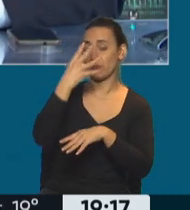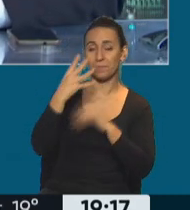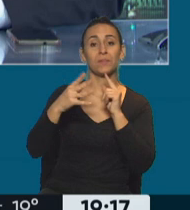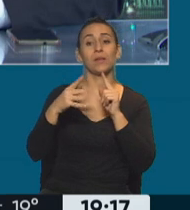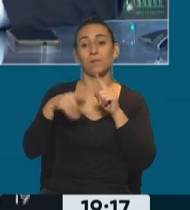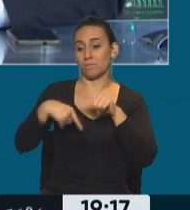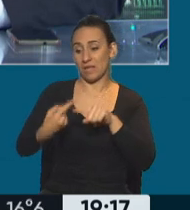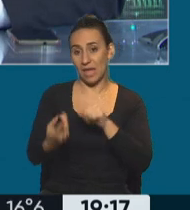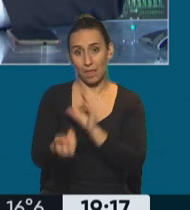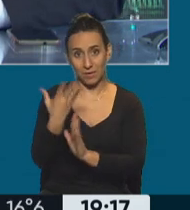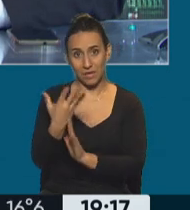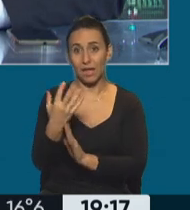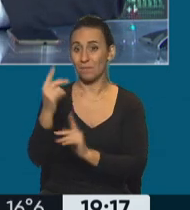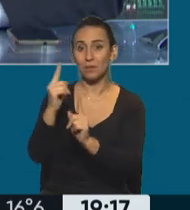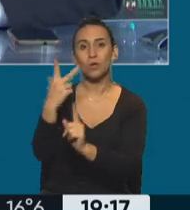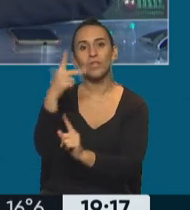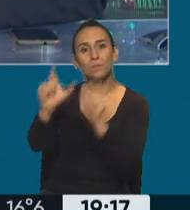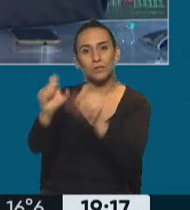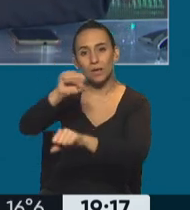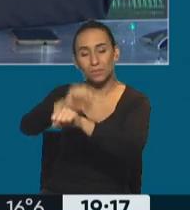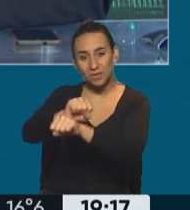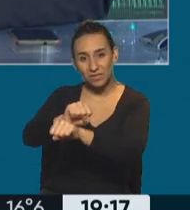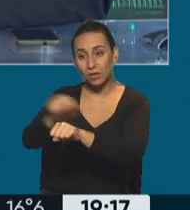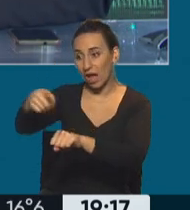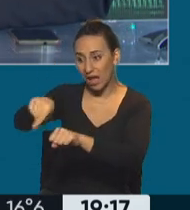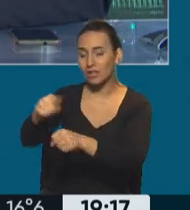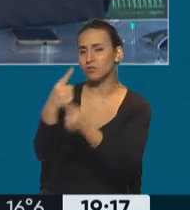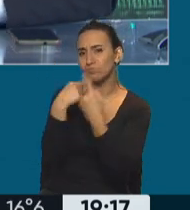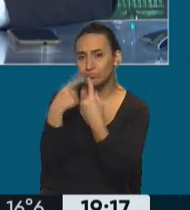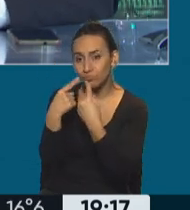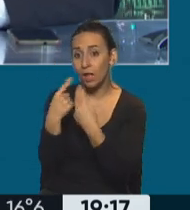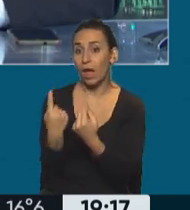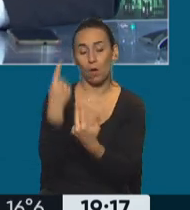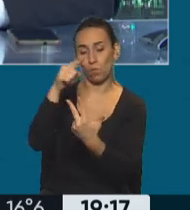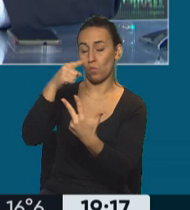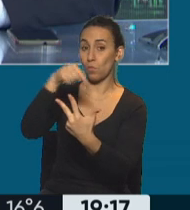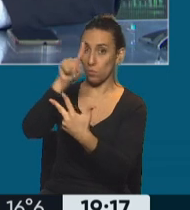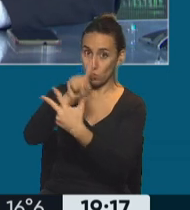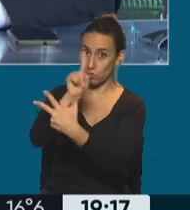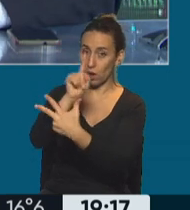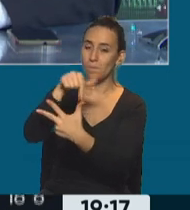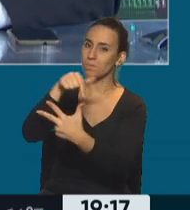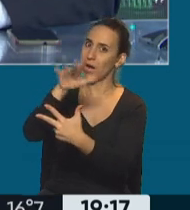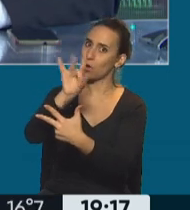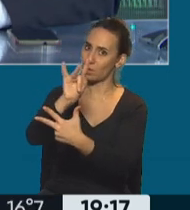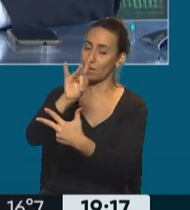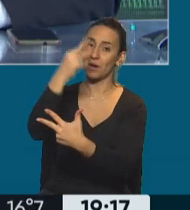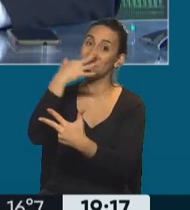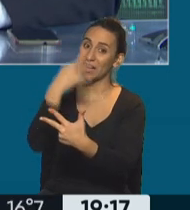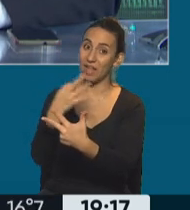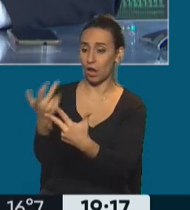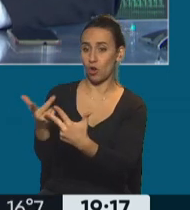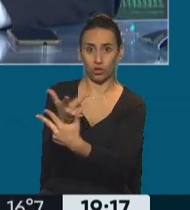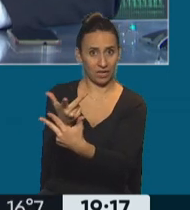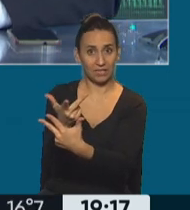ser indagados los tres detenidos Hay uno que tiene un grado mayor de compromiso, que es el que arrojó la piedra pero los tres tienen en